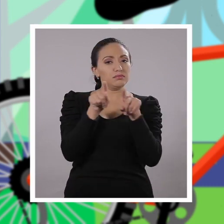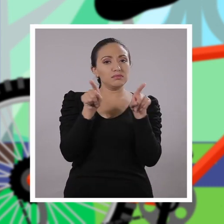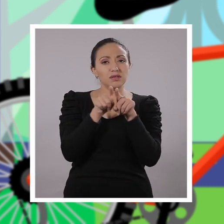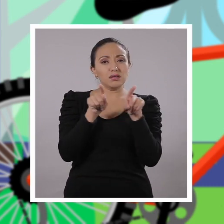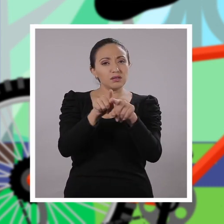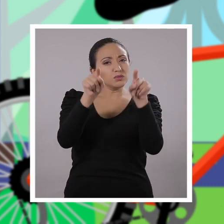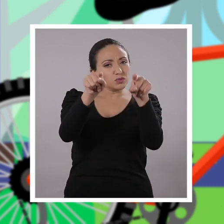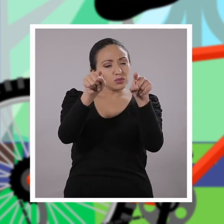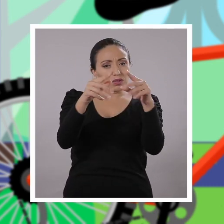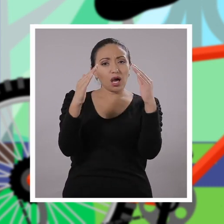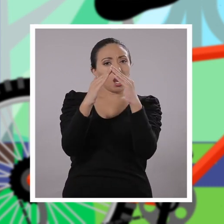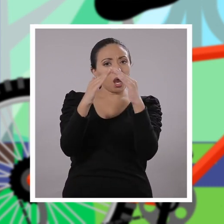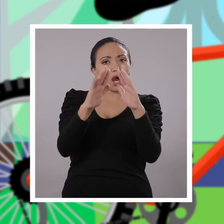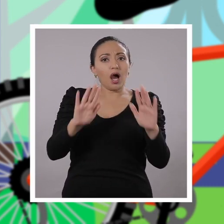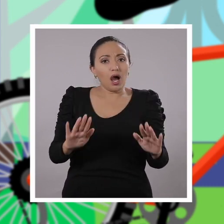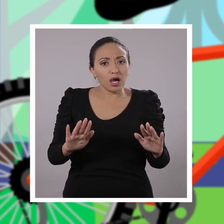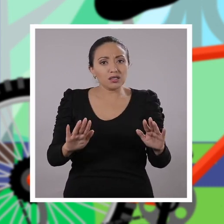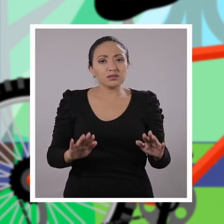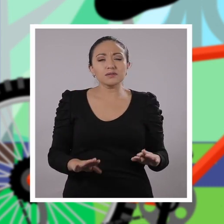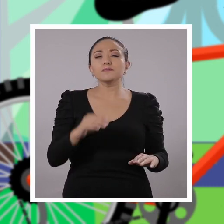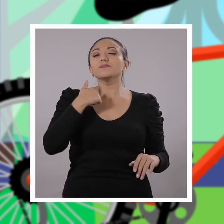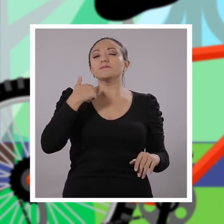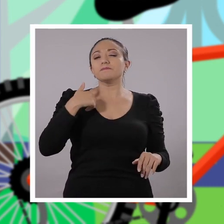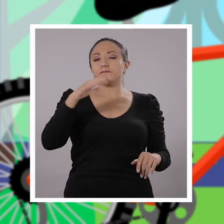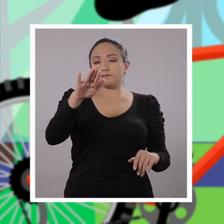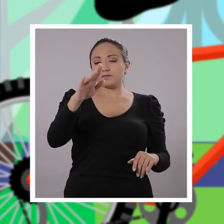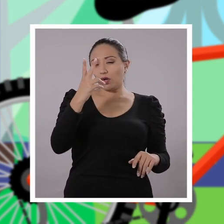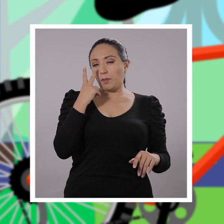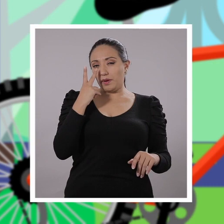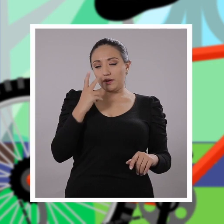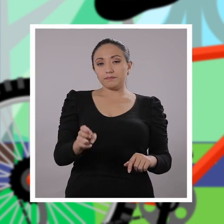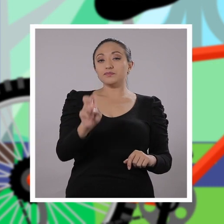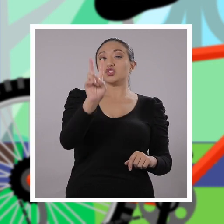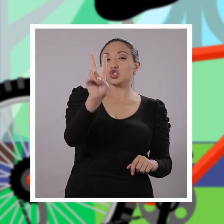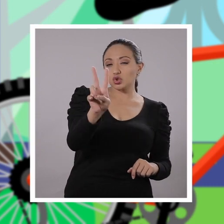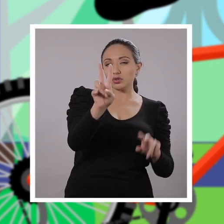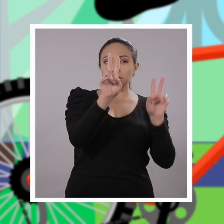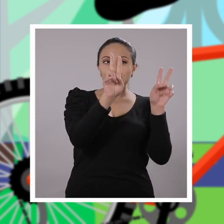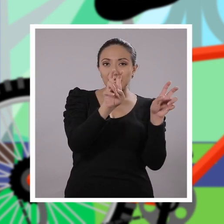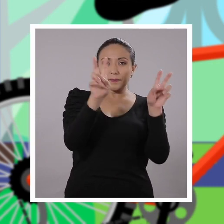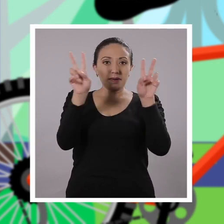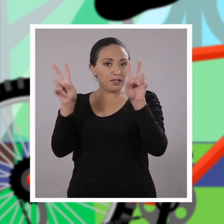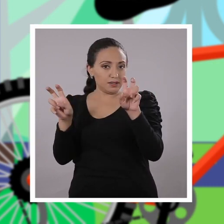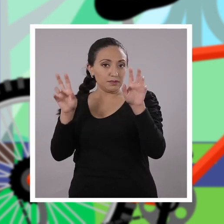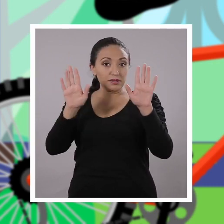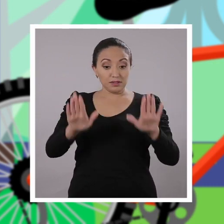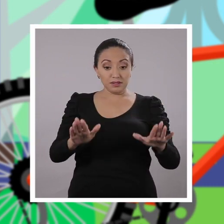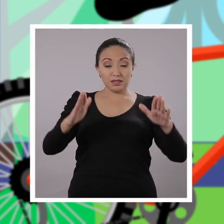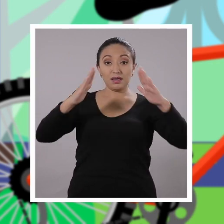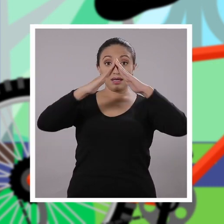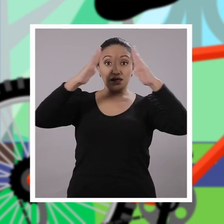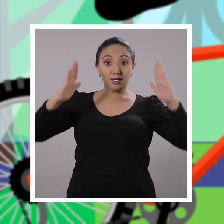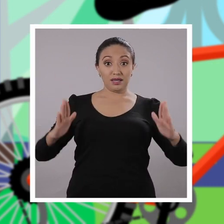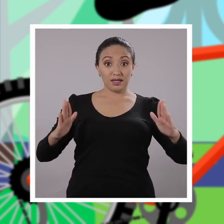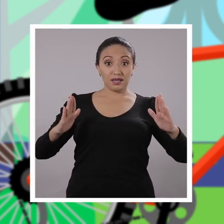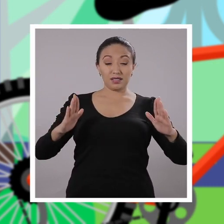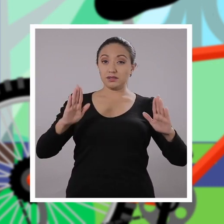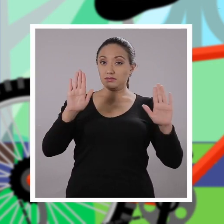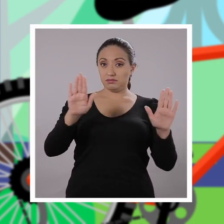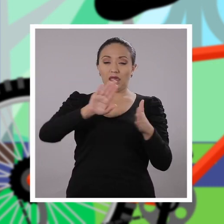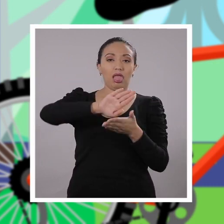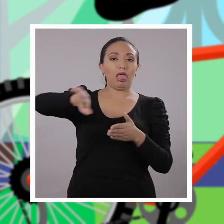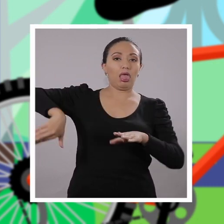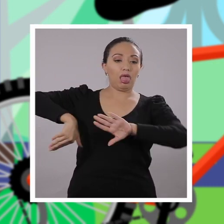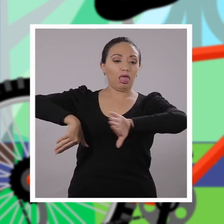manera, tienen que estar pilas en casa y les voy a invitar a que consideren dos puntos o dos lugares de nuestra casa que